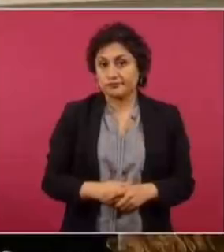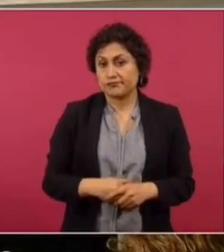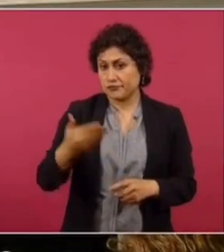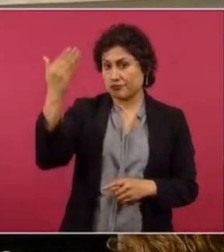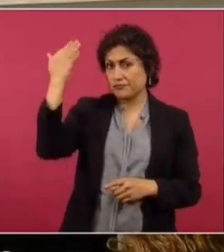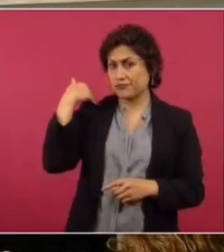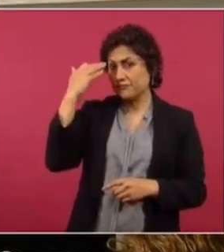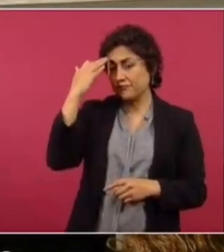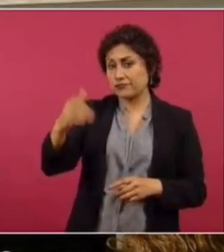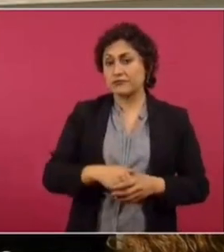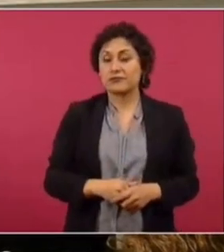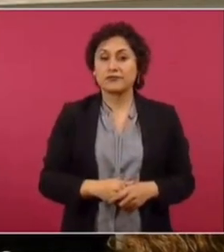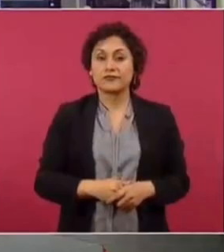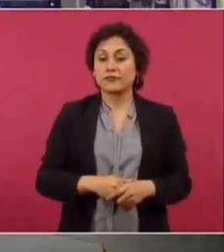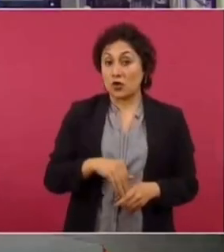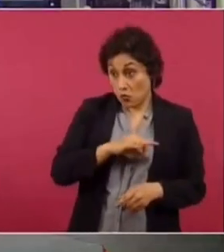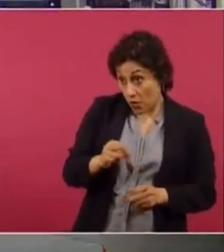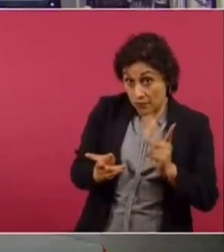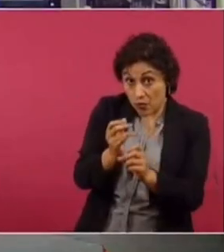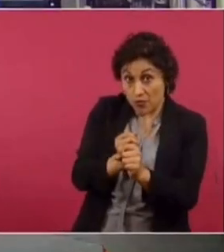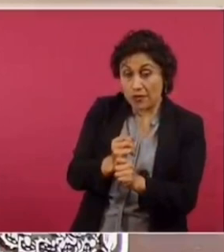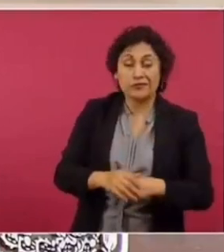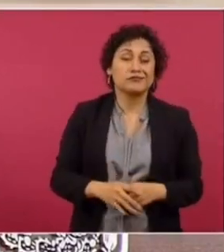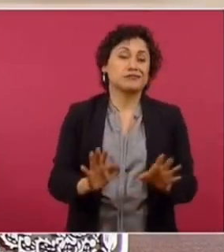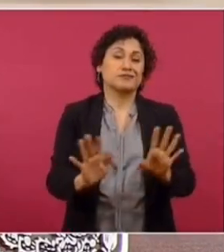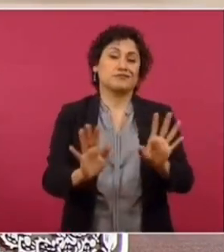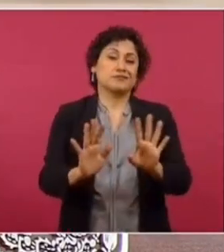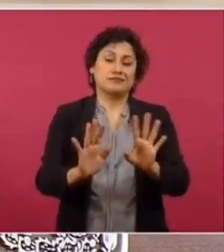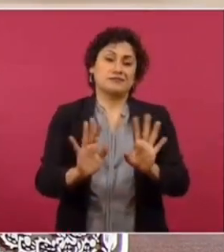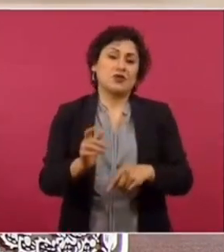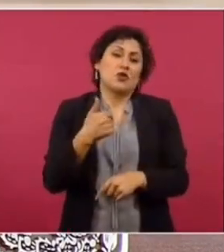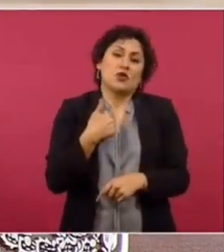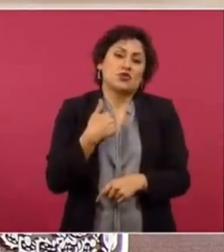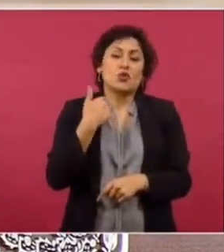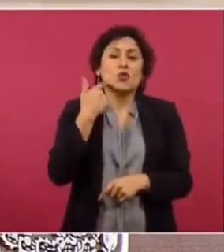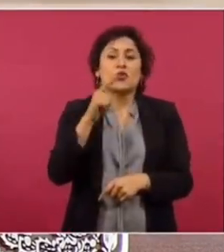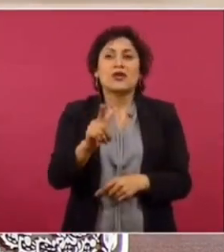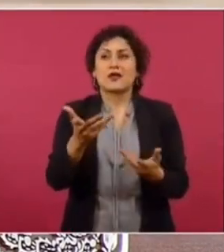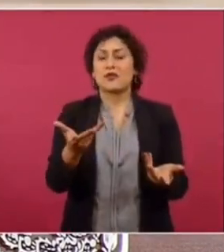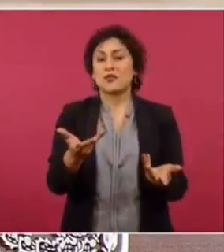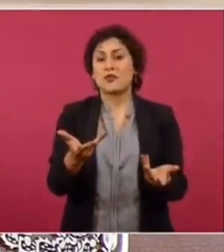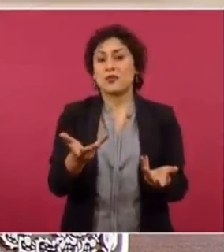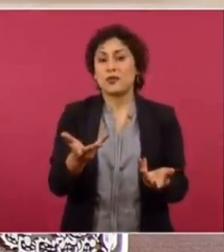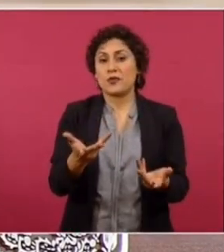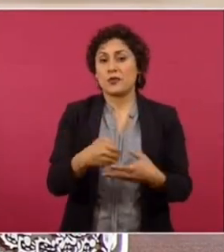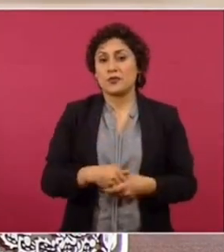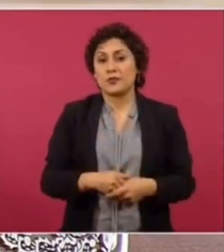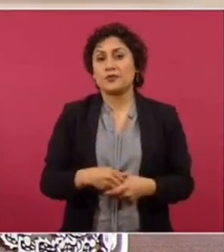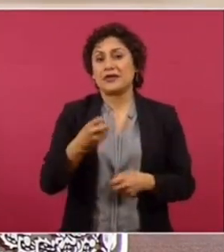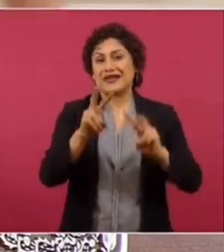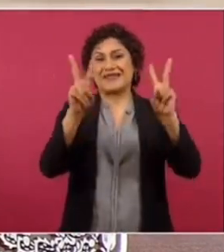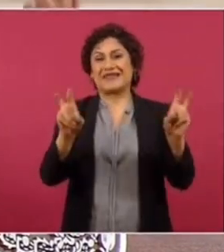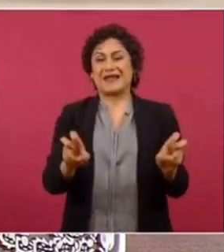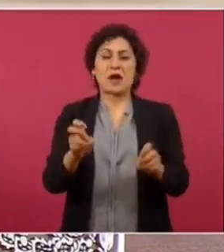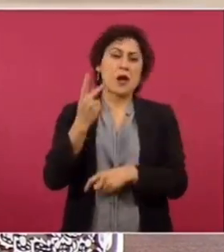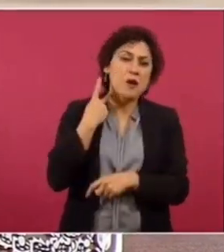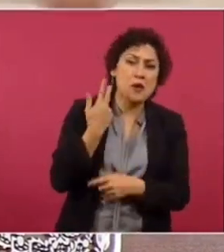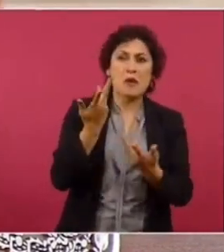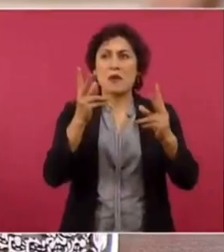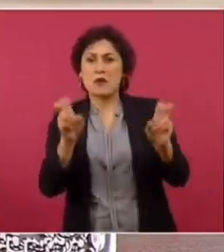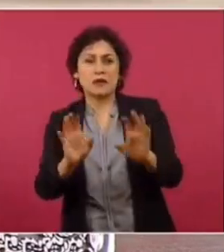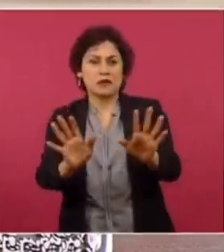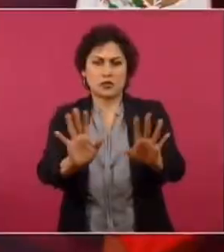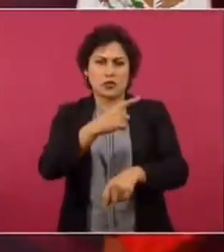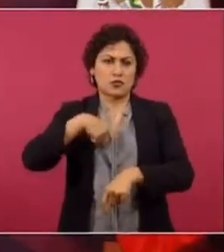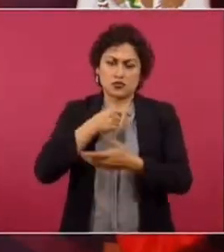Mucho tiempo. ¿Podrías estar un acuestado? No, no quiero decirlo. Porque no es un asunto partidista. Estamos